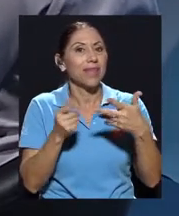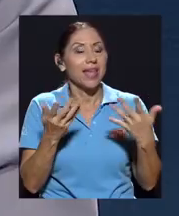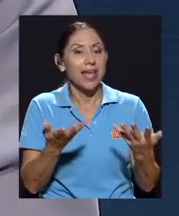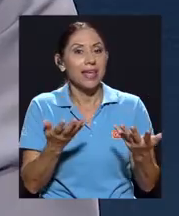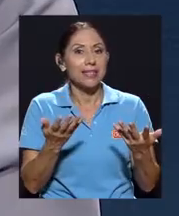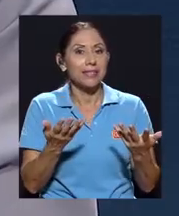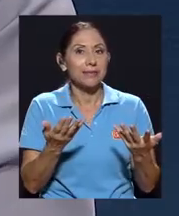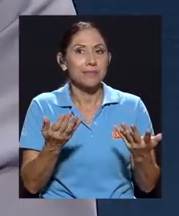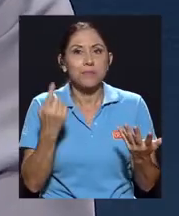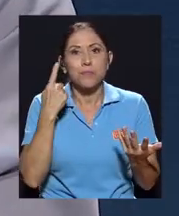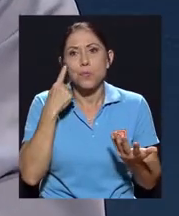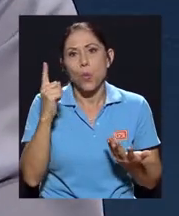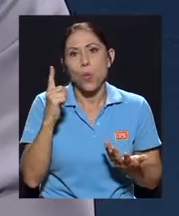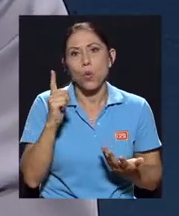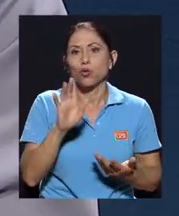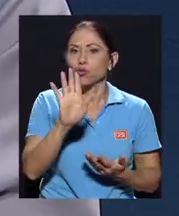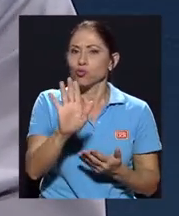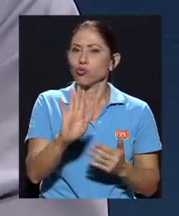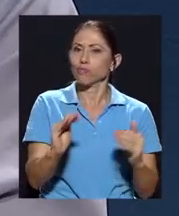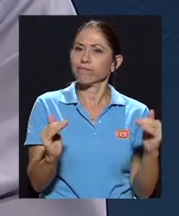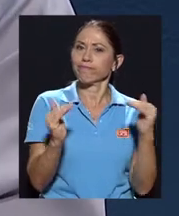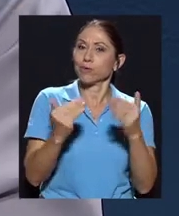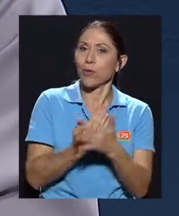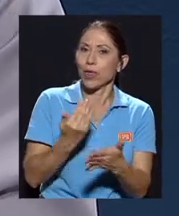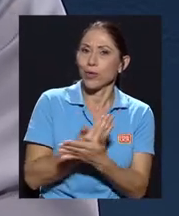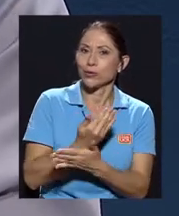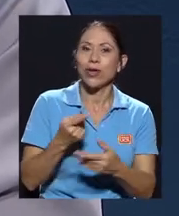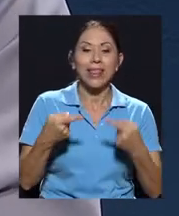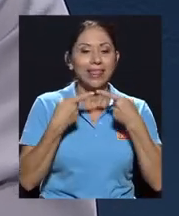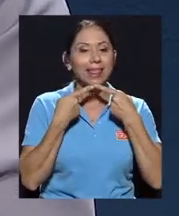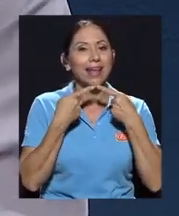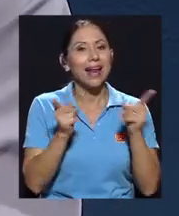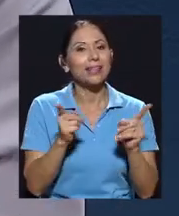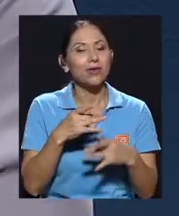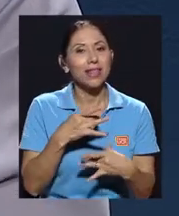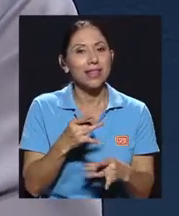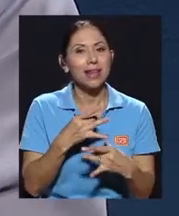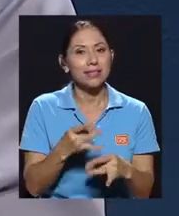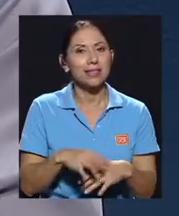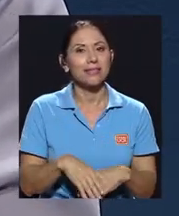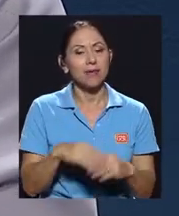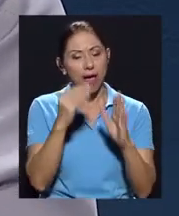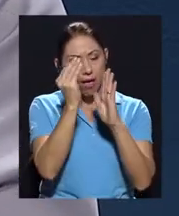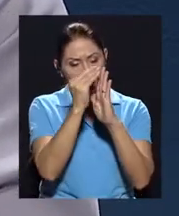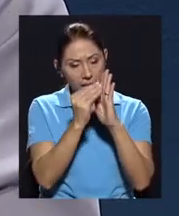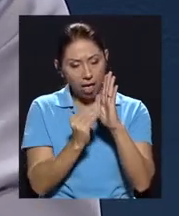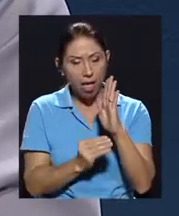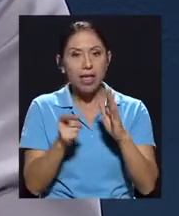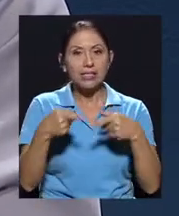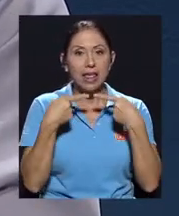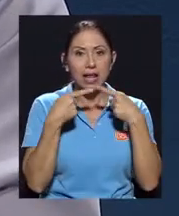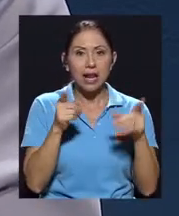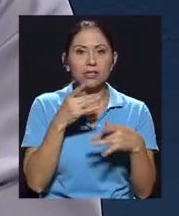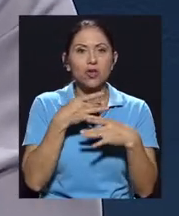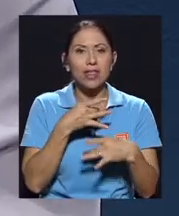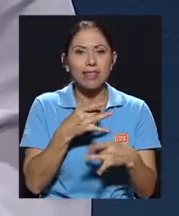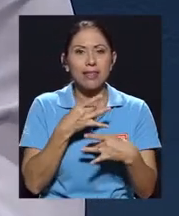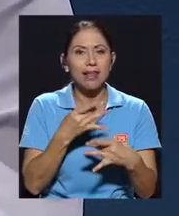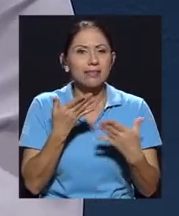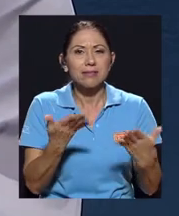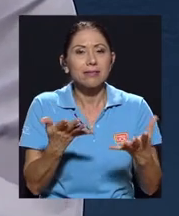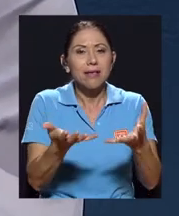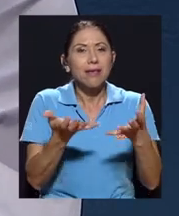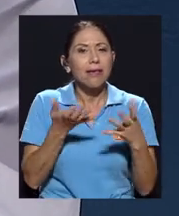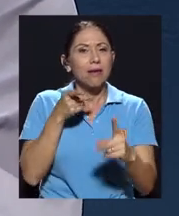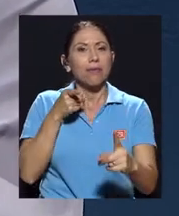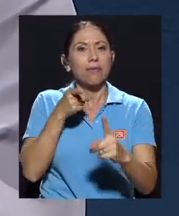por, no sé, tal vez su carácter novedoso, es la declaración de intereses. Esta declaración de intereses lo que pretende es que